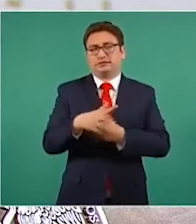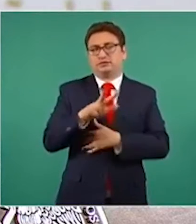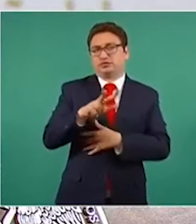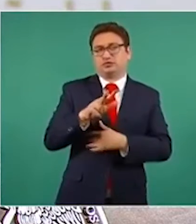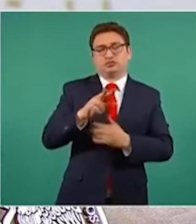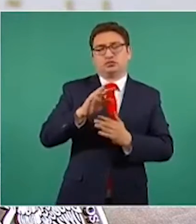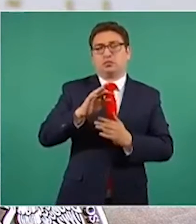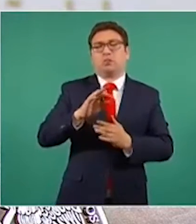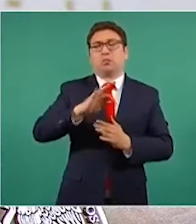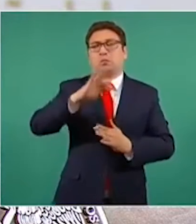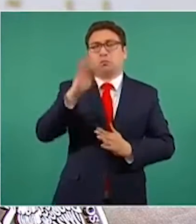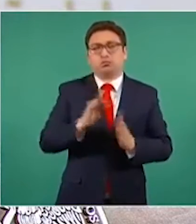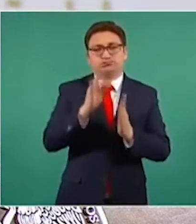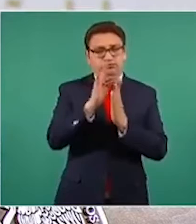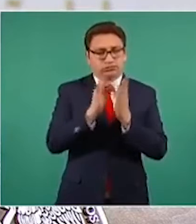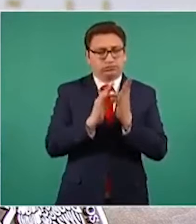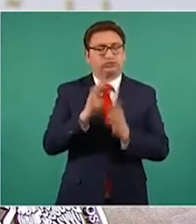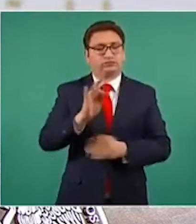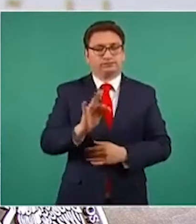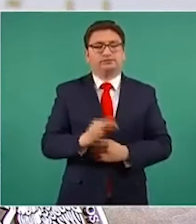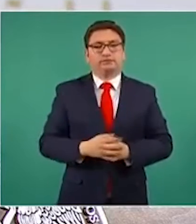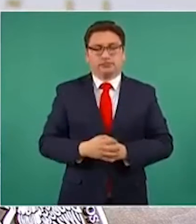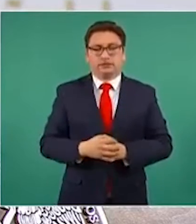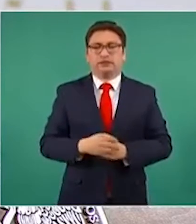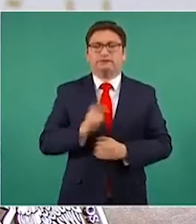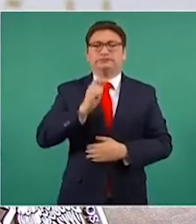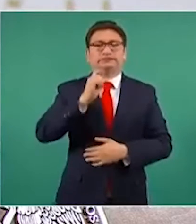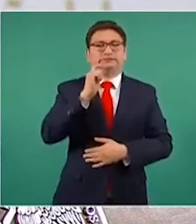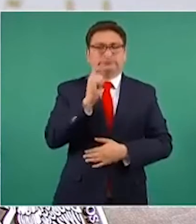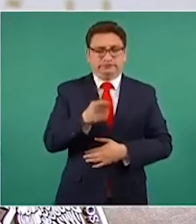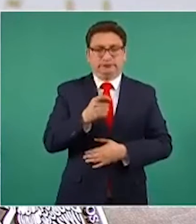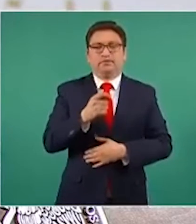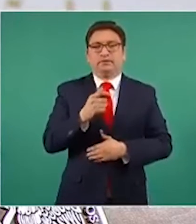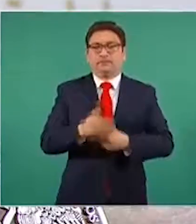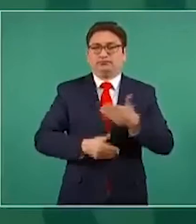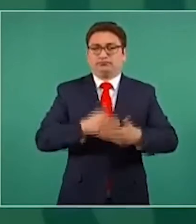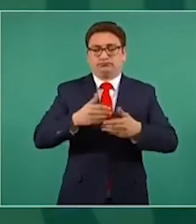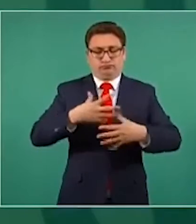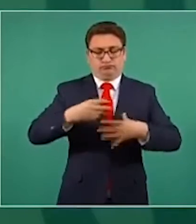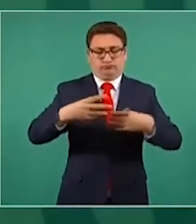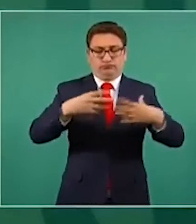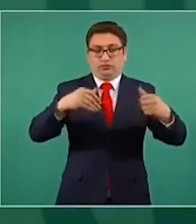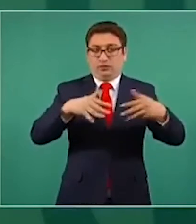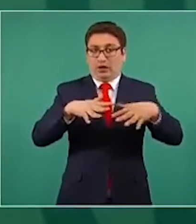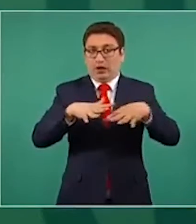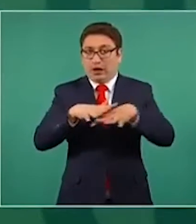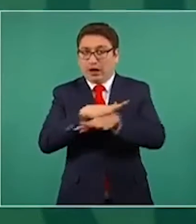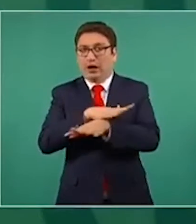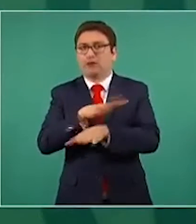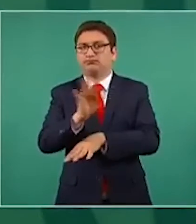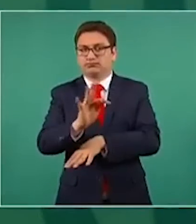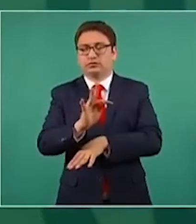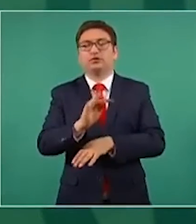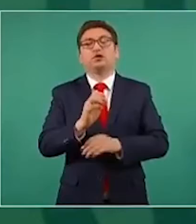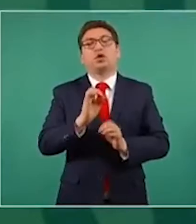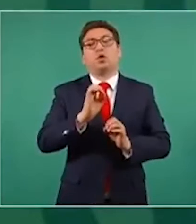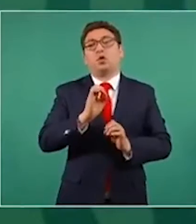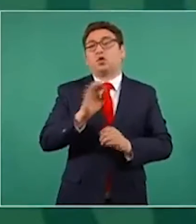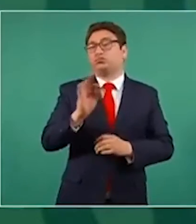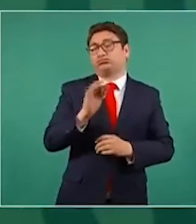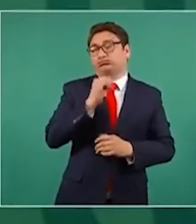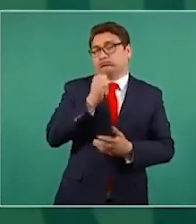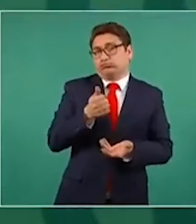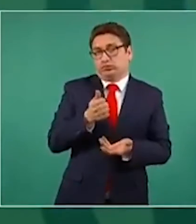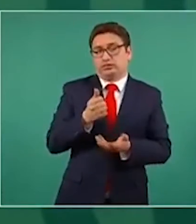porcentuales. Esto podría representar un cambio en la tendencia de la epidemia o podría no, como ha ocurrido a lo largo de